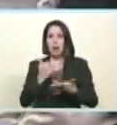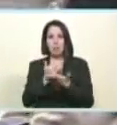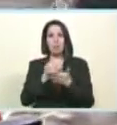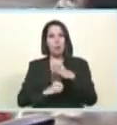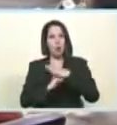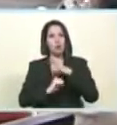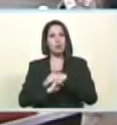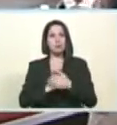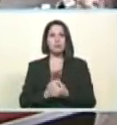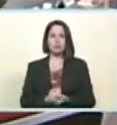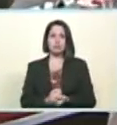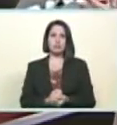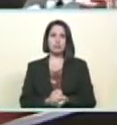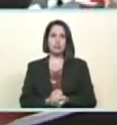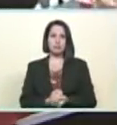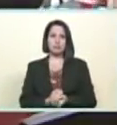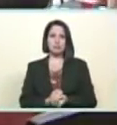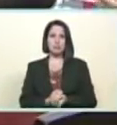hubiéramos podido